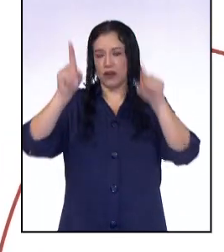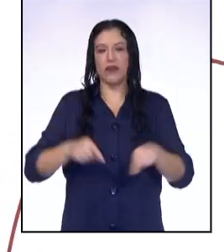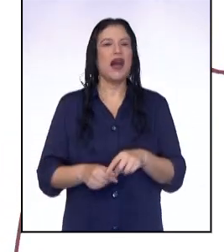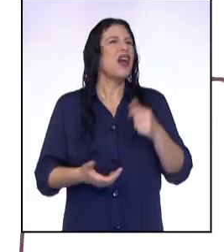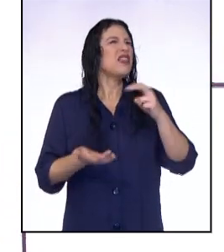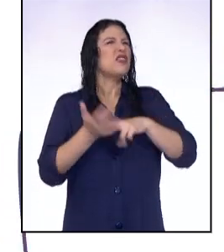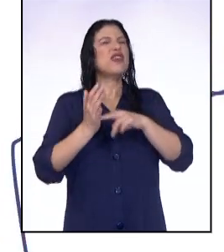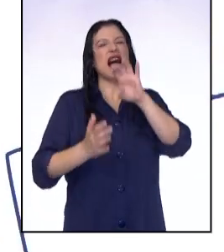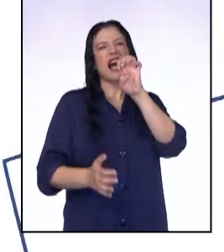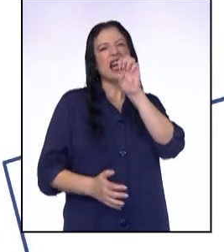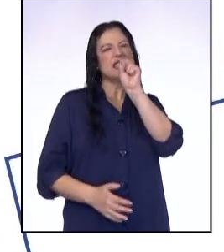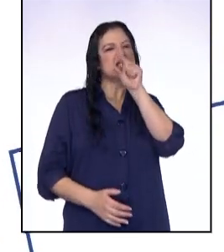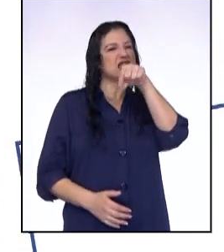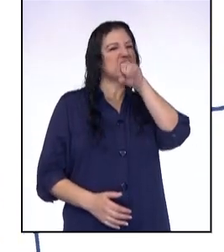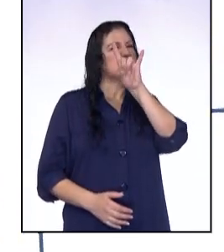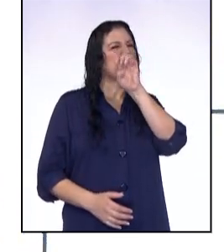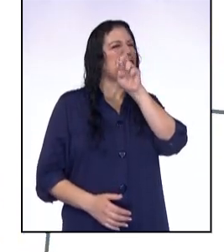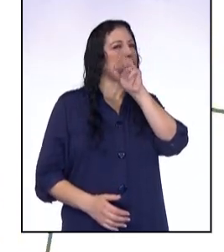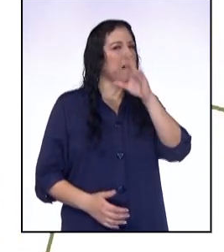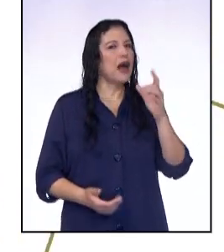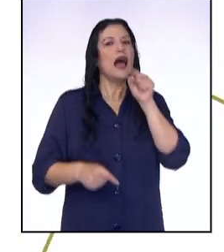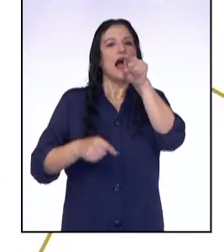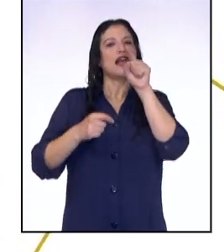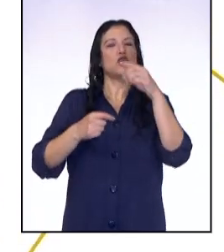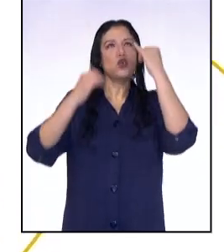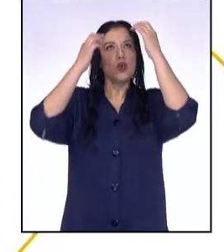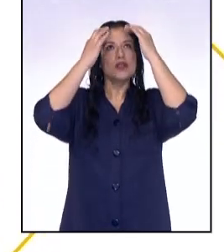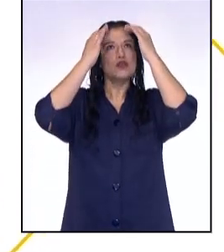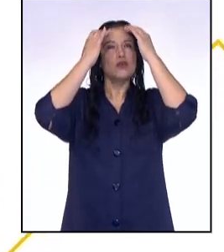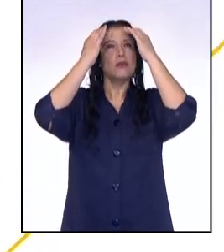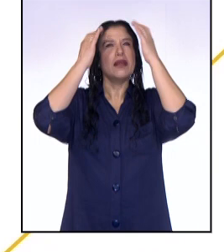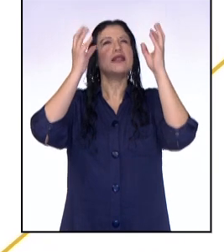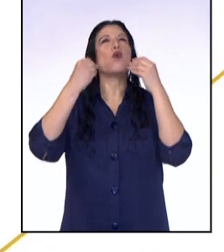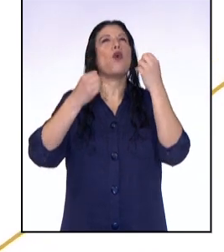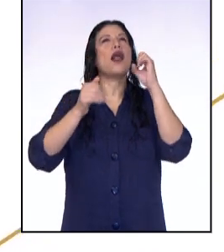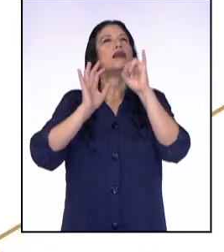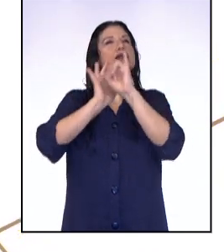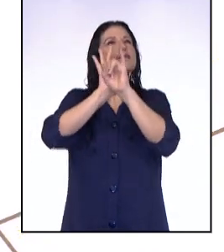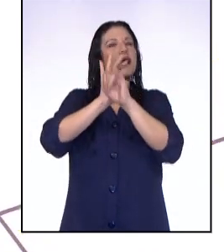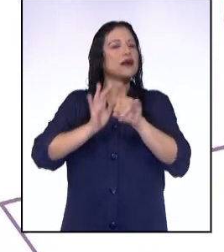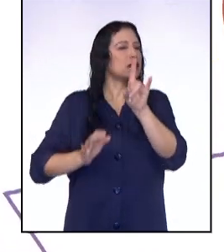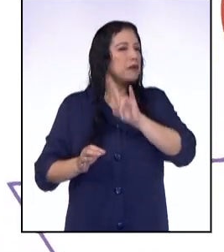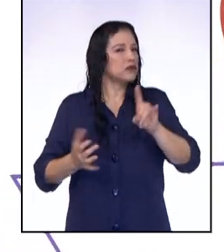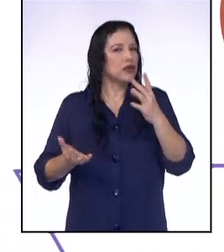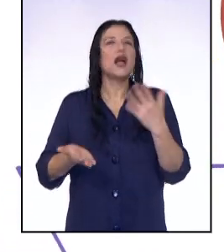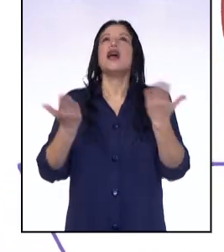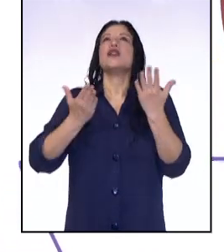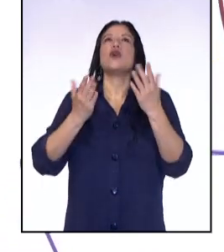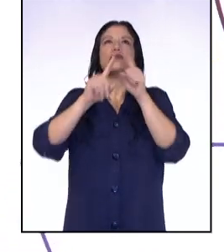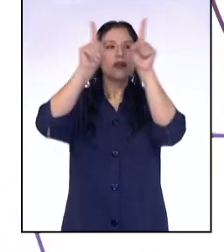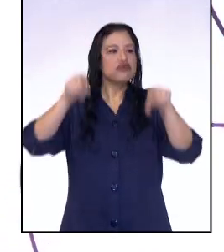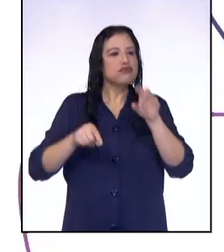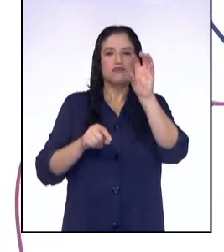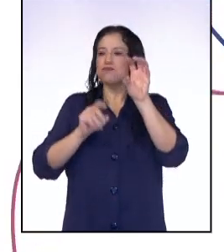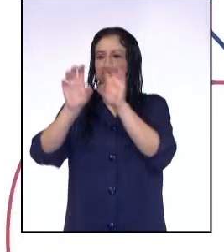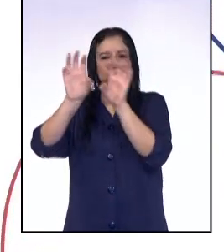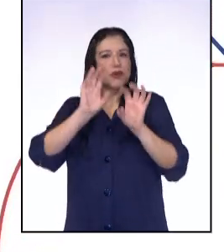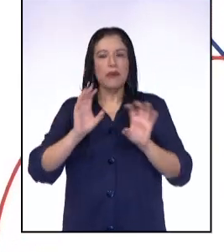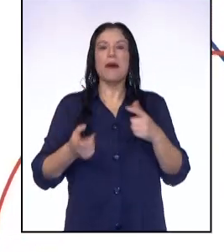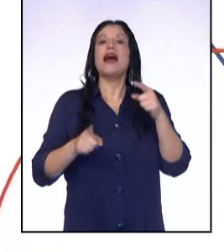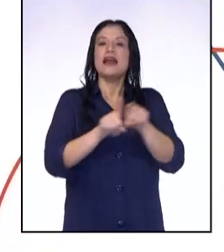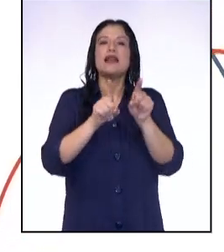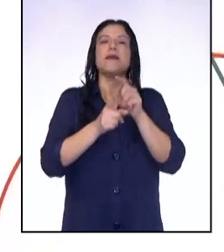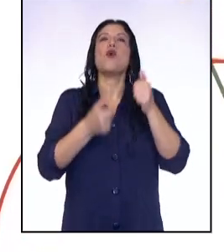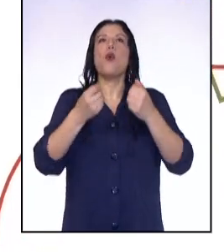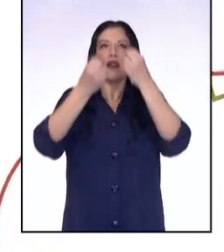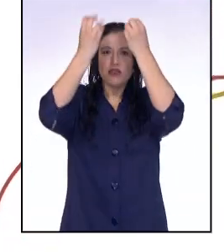a qué se refiere con esquema? Pues a que vayan diseñando en sus mentes qué imágenes utilizarían, dónde las colocarían, así como el